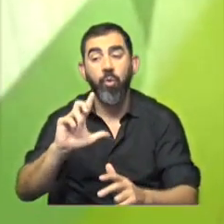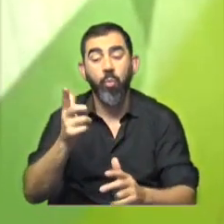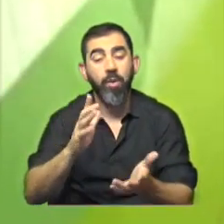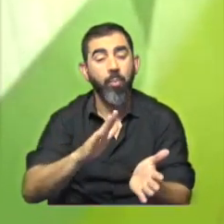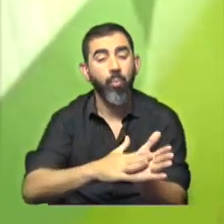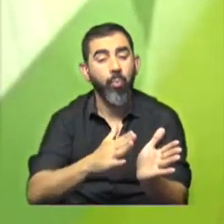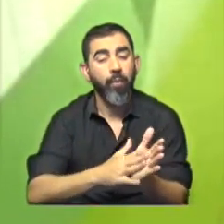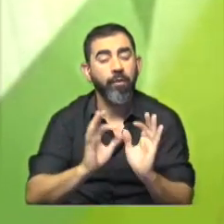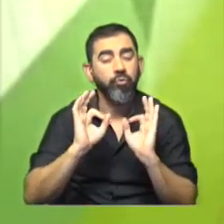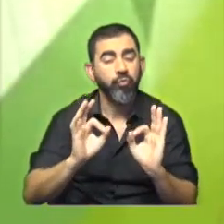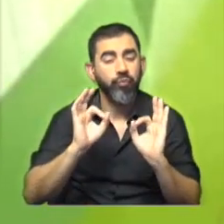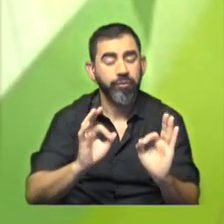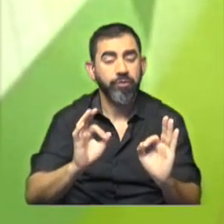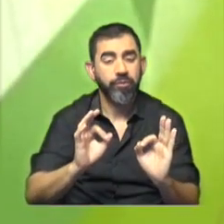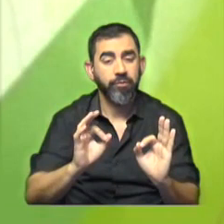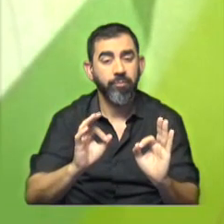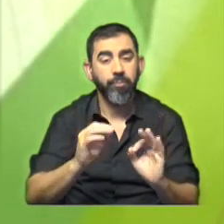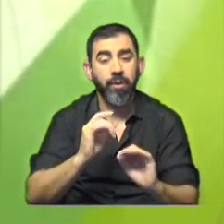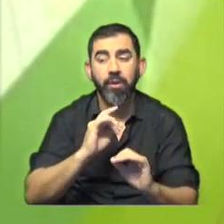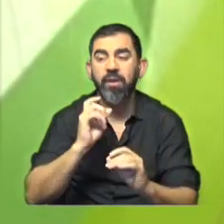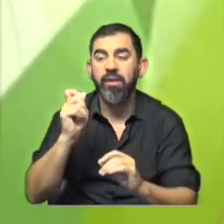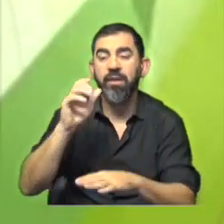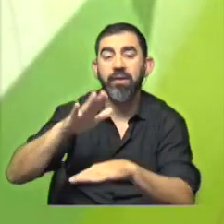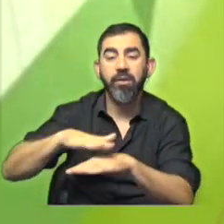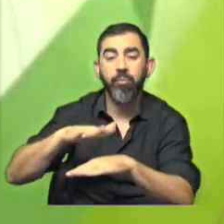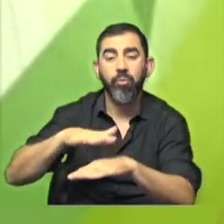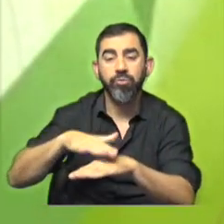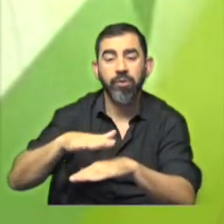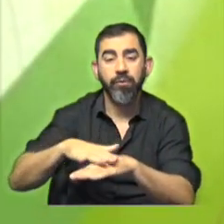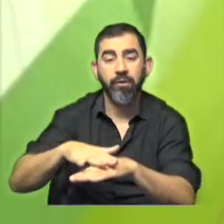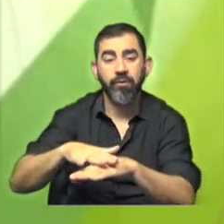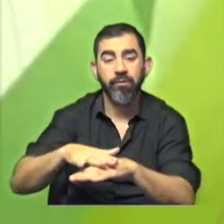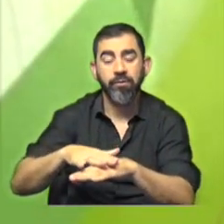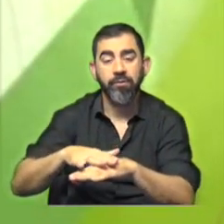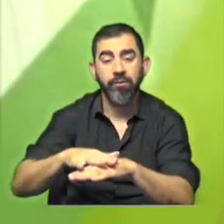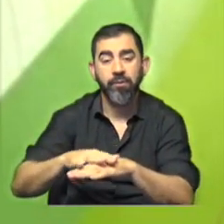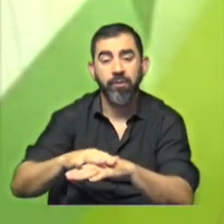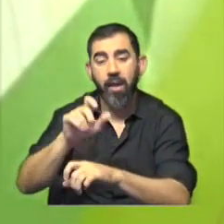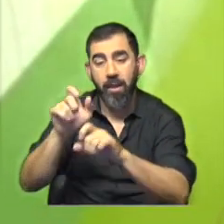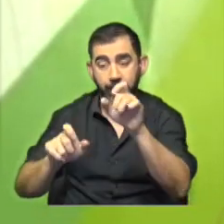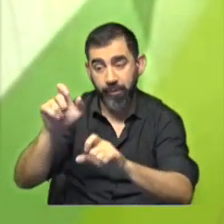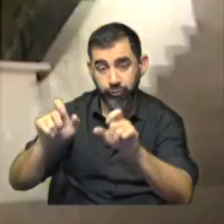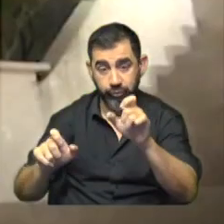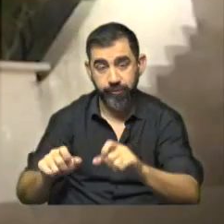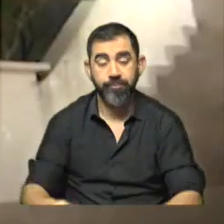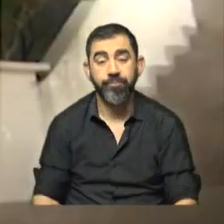convicción suficientes para atribuir responsabilidades penales a los indagados.